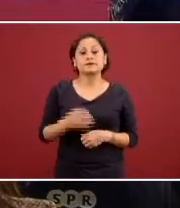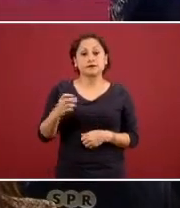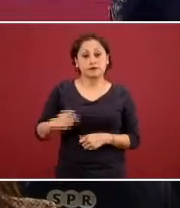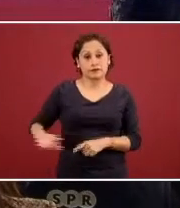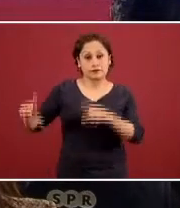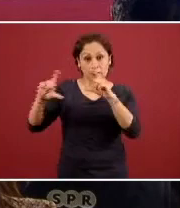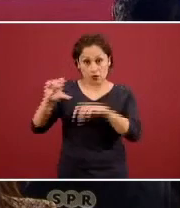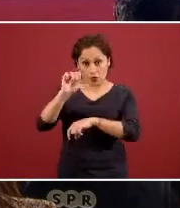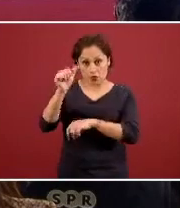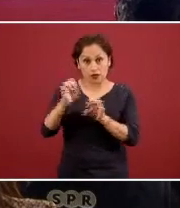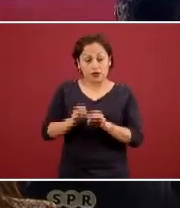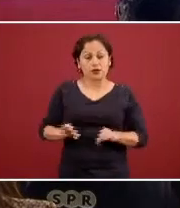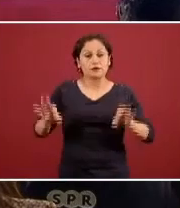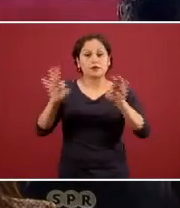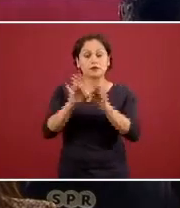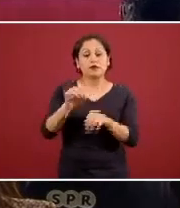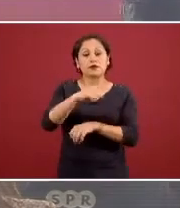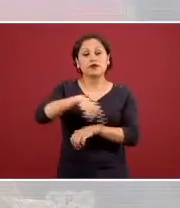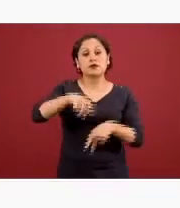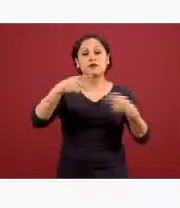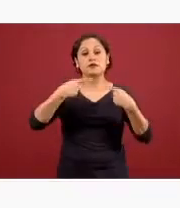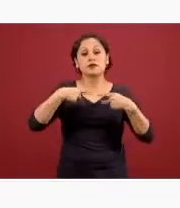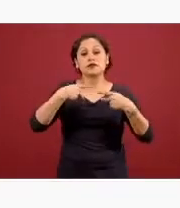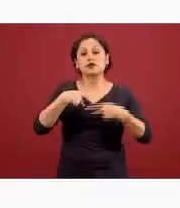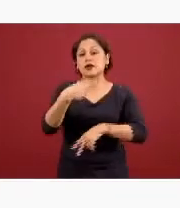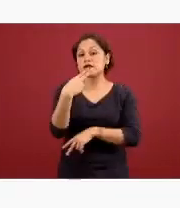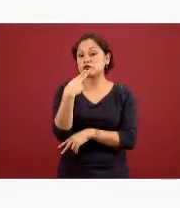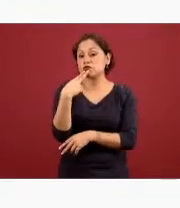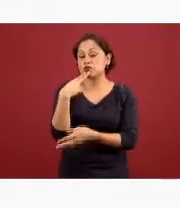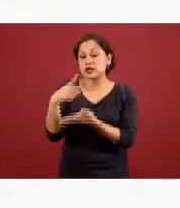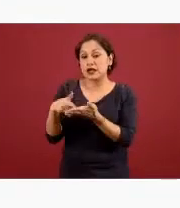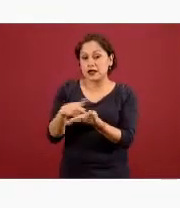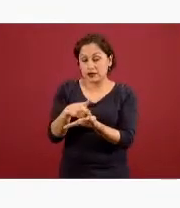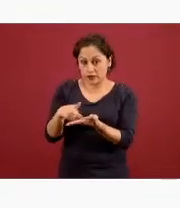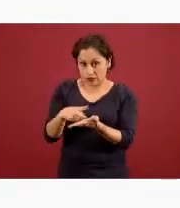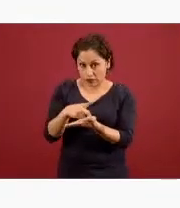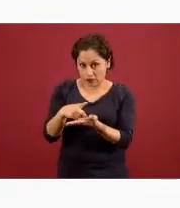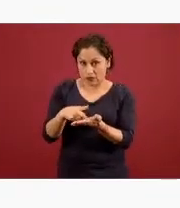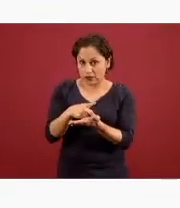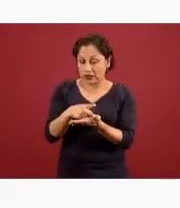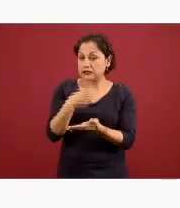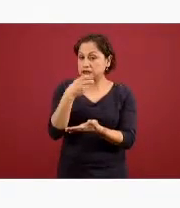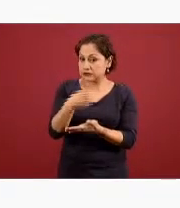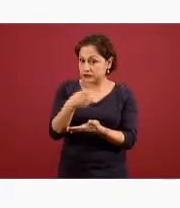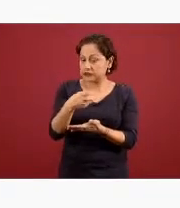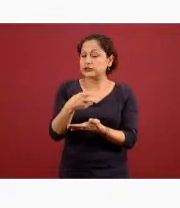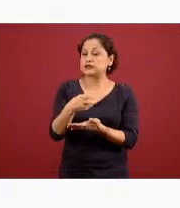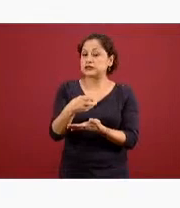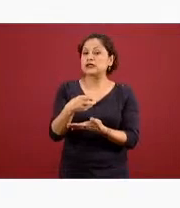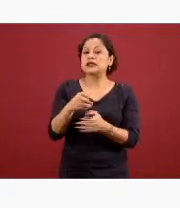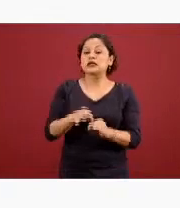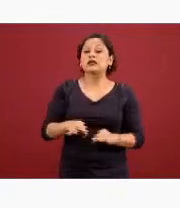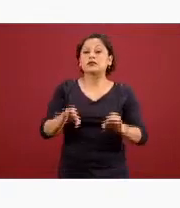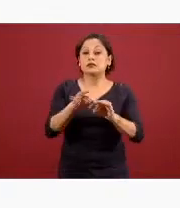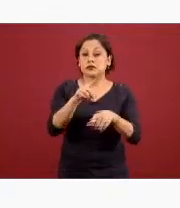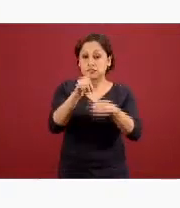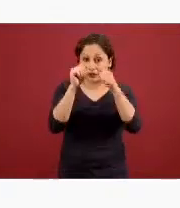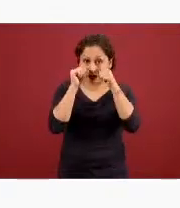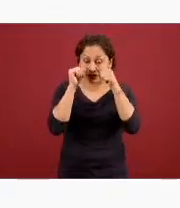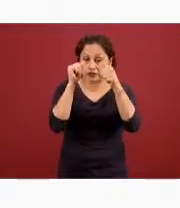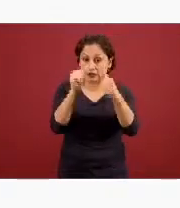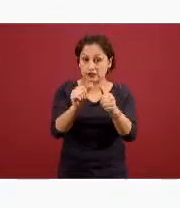los usuarios de substancias ilegales son un grupo importante yo no quiero banalizar una situación